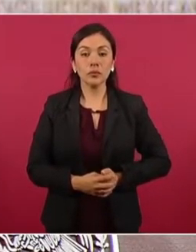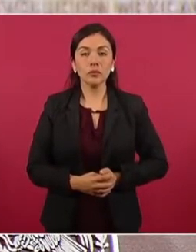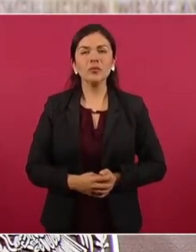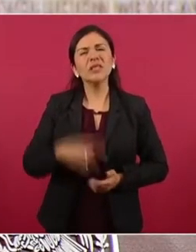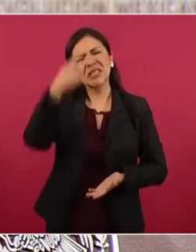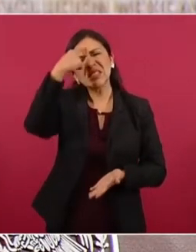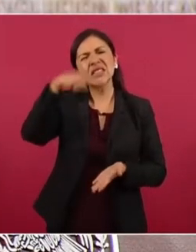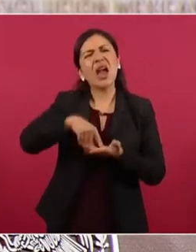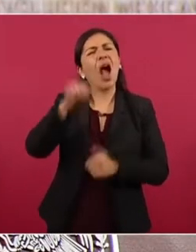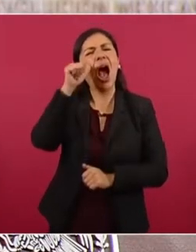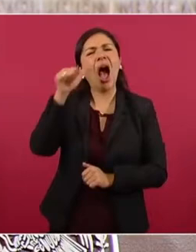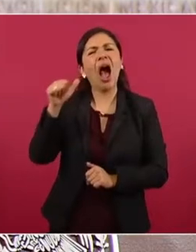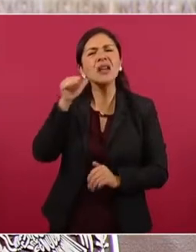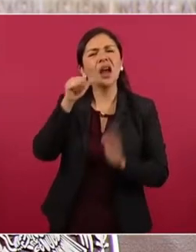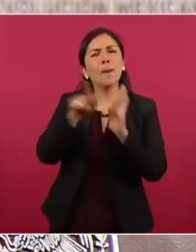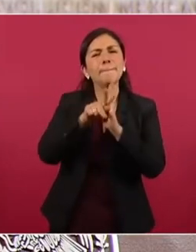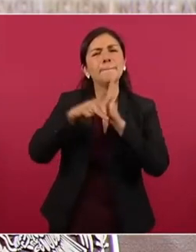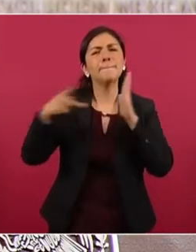que es de ayer.